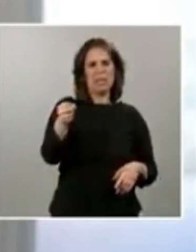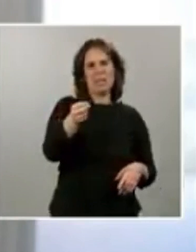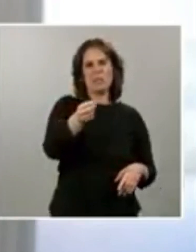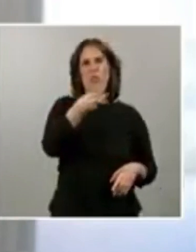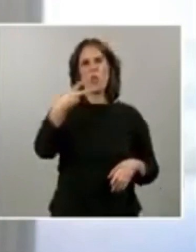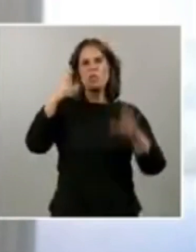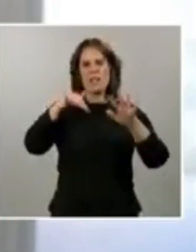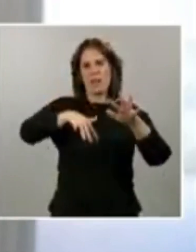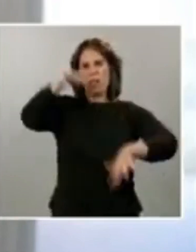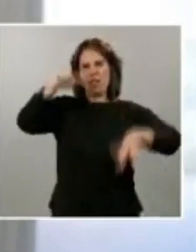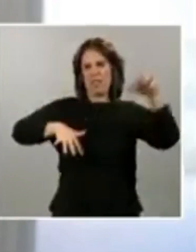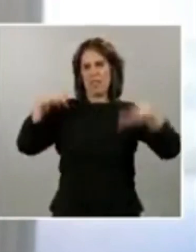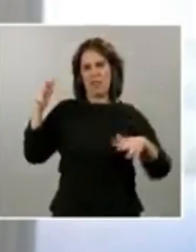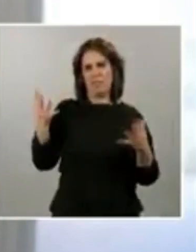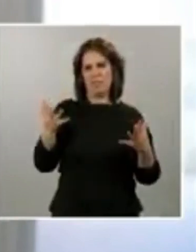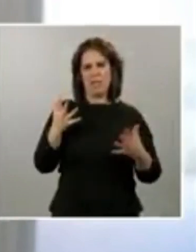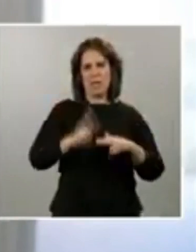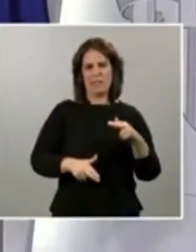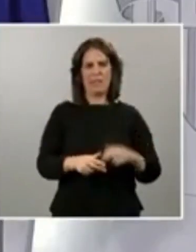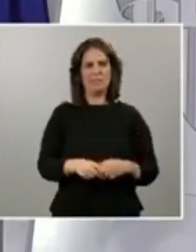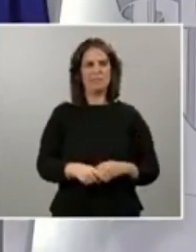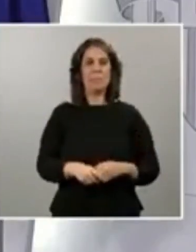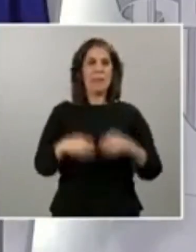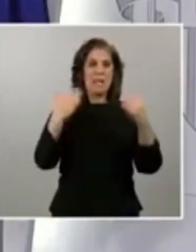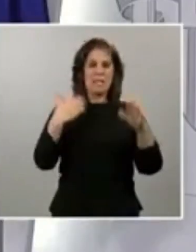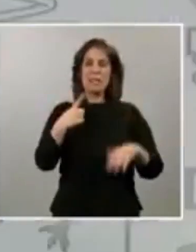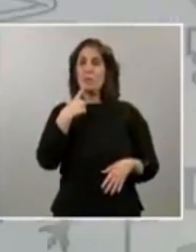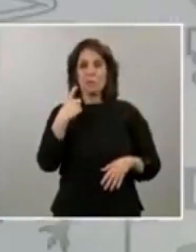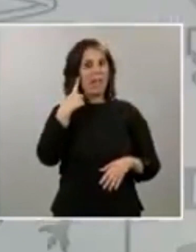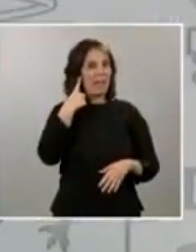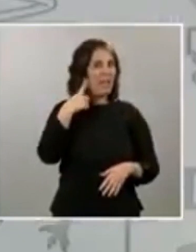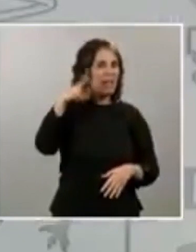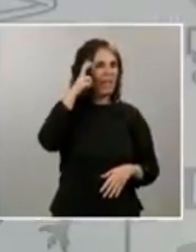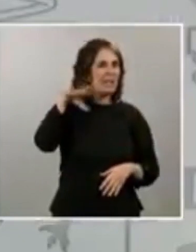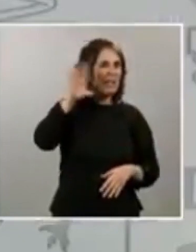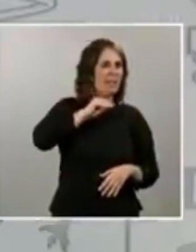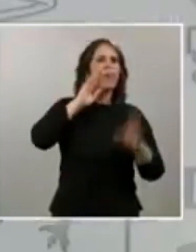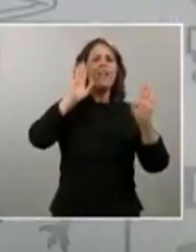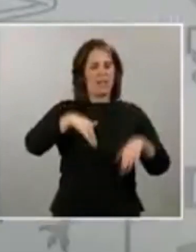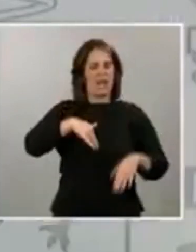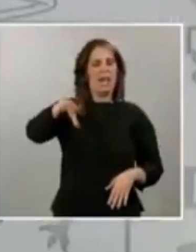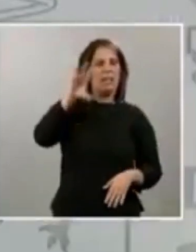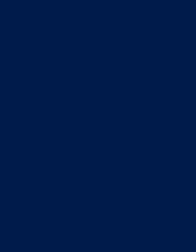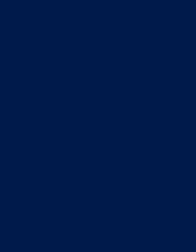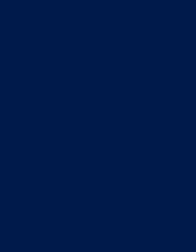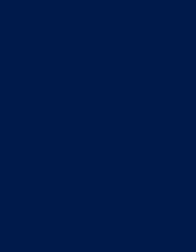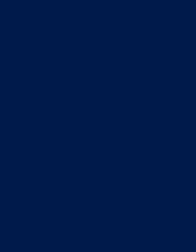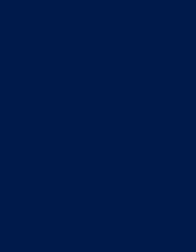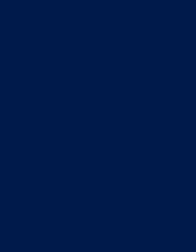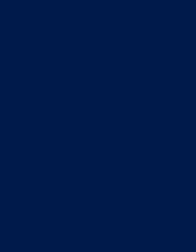Muchas gracias, Soledad. Pese a las dificultades en la comunicación, se ha entendido su pregunta. En estas reuniones es...